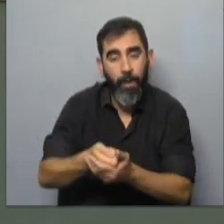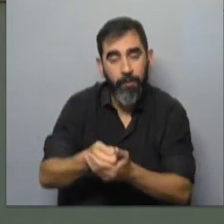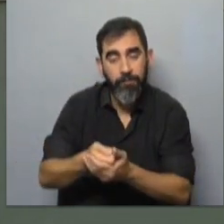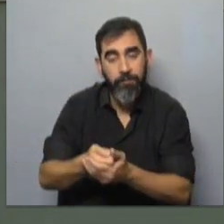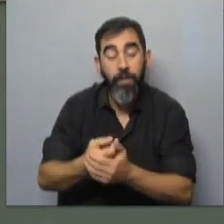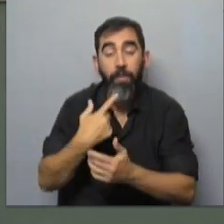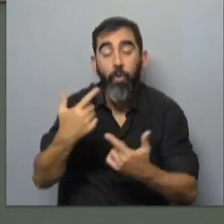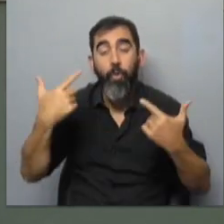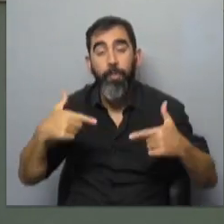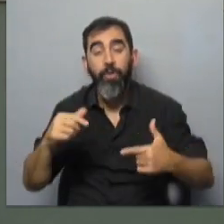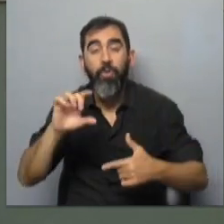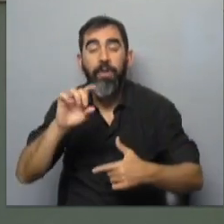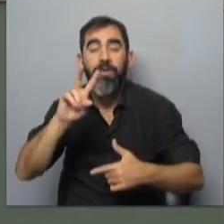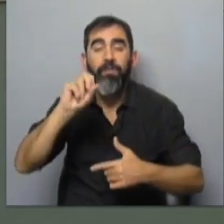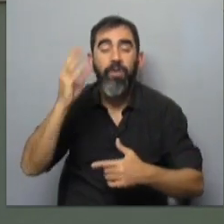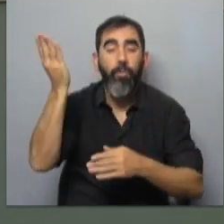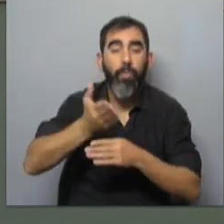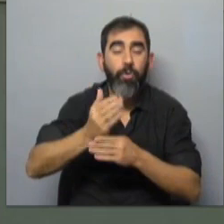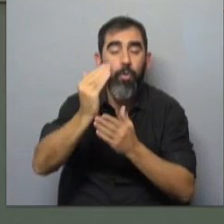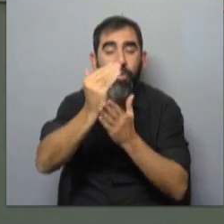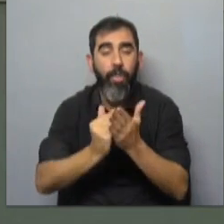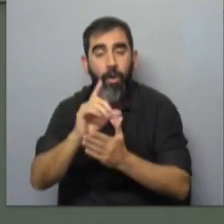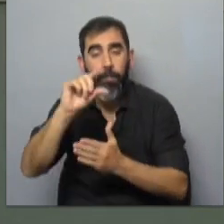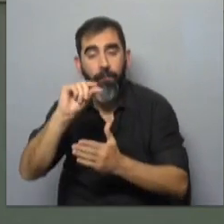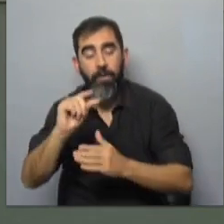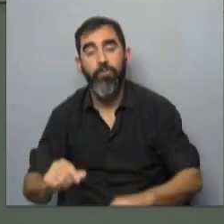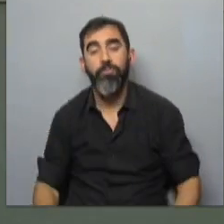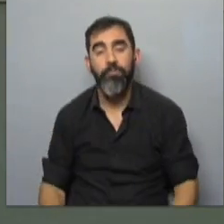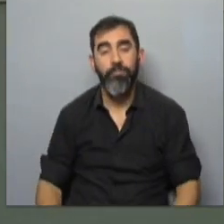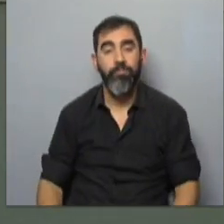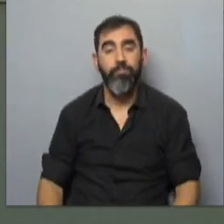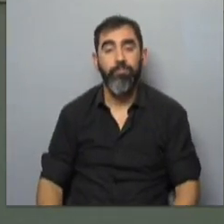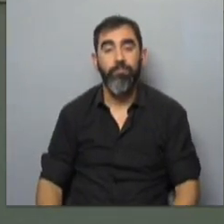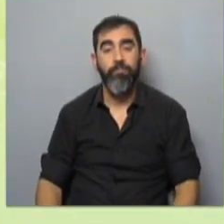según el ministro, traerá entre un 15 y un 20% en la reducción de cortes con hueso.